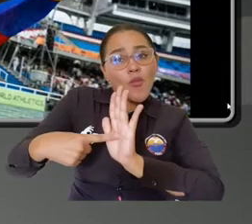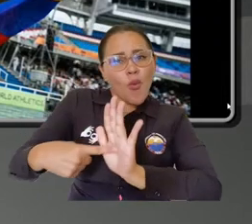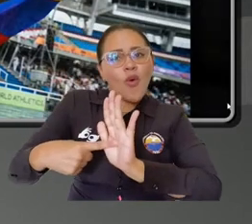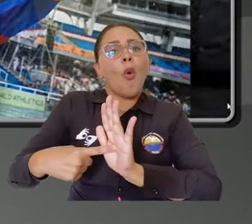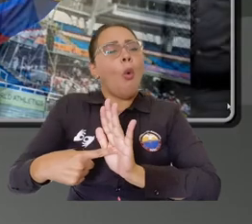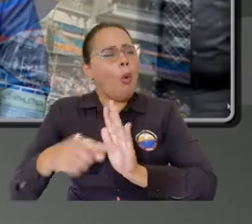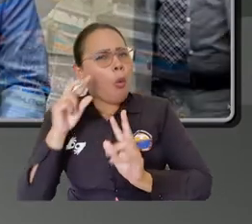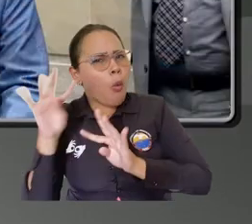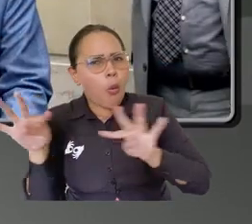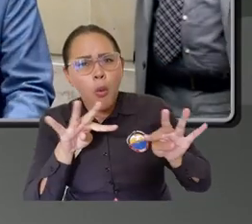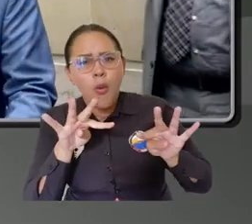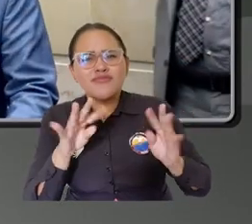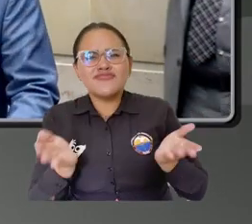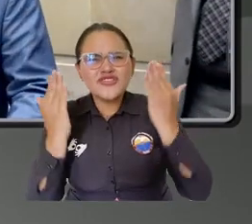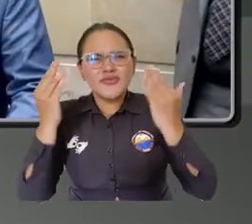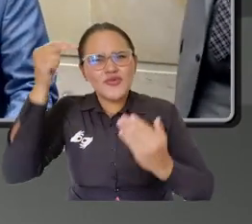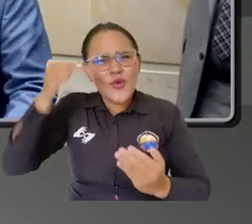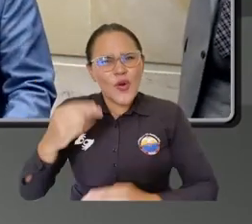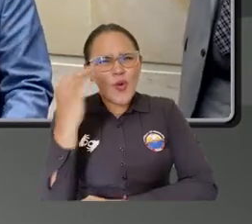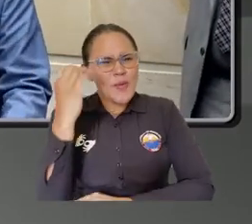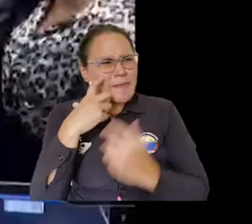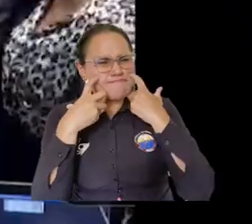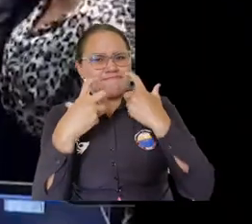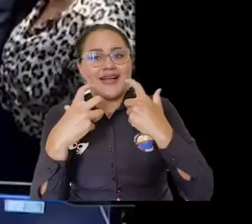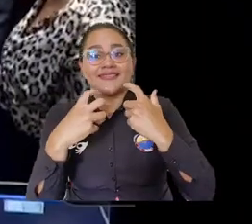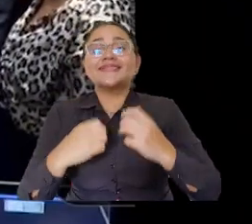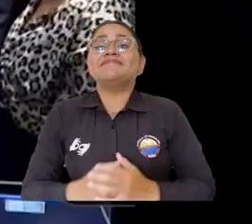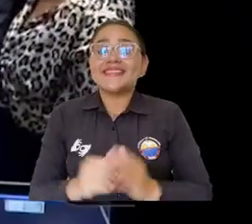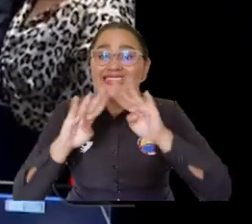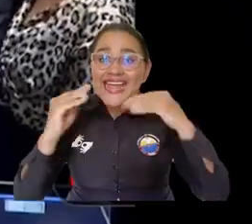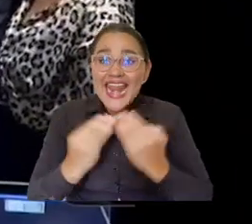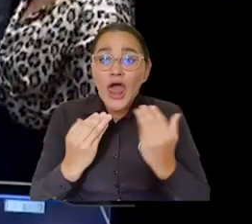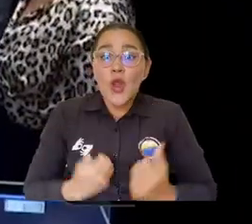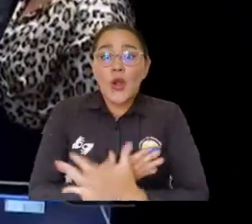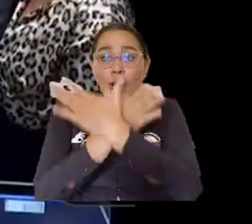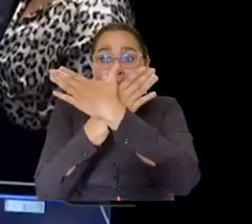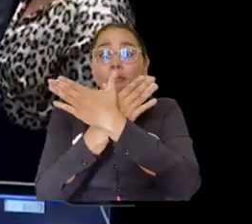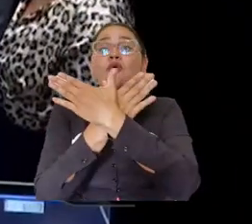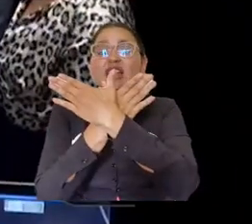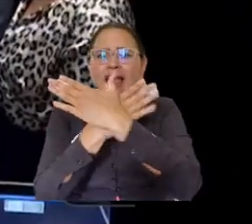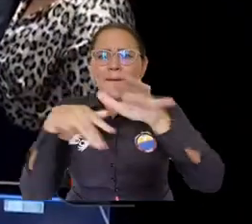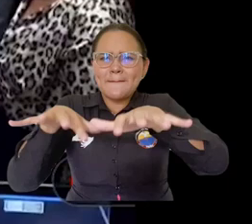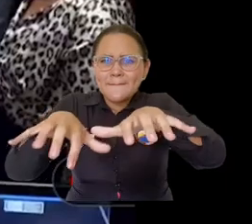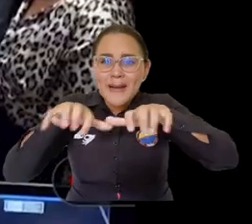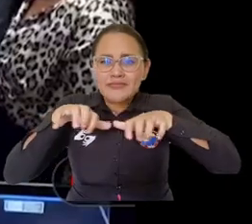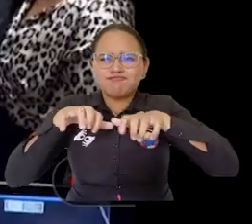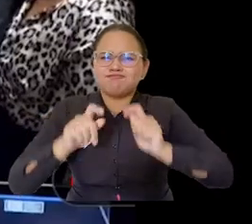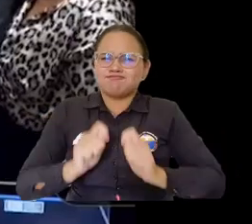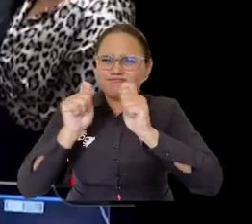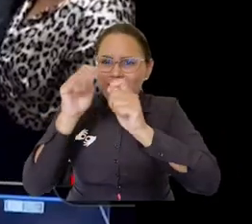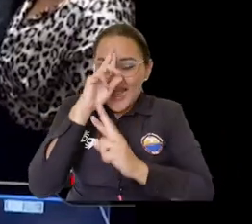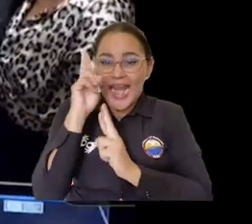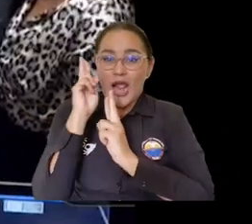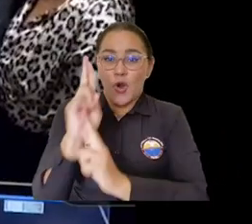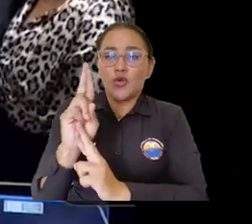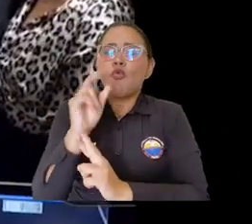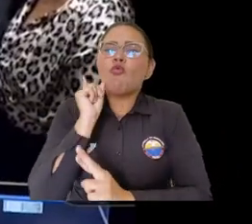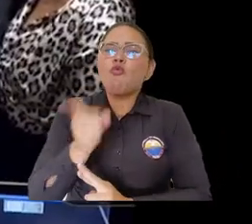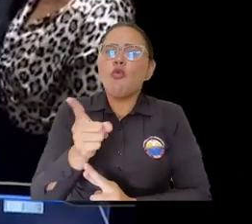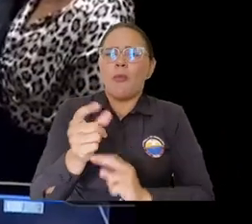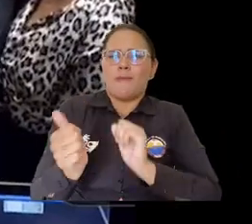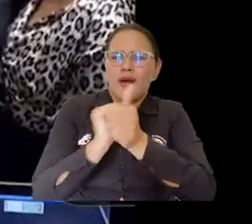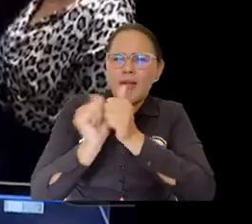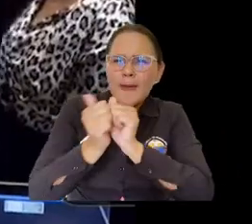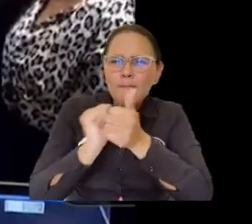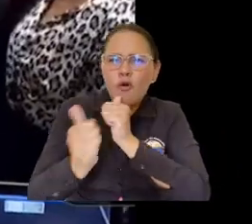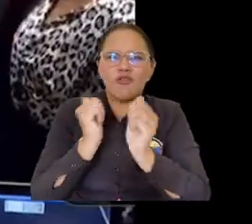y dejando una huella en la historia colombiana. Esta vez el Senado de la República en sesión plenaria le otorgó mención de